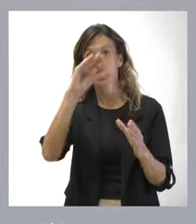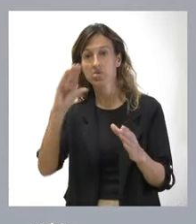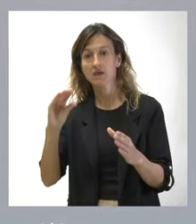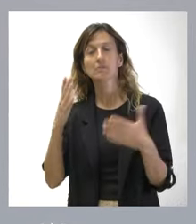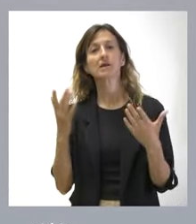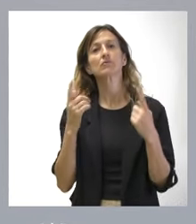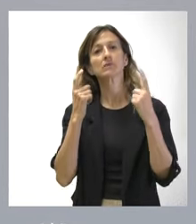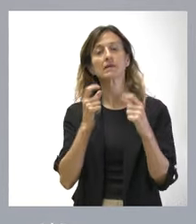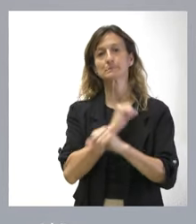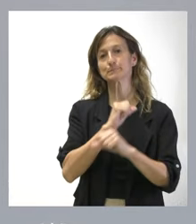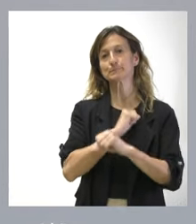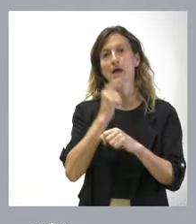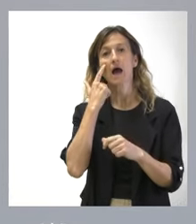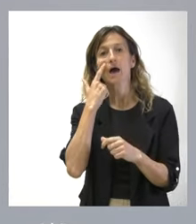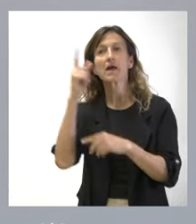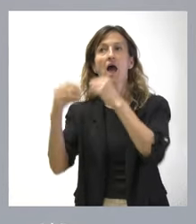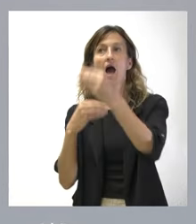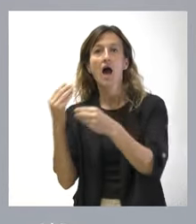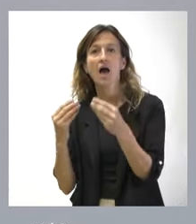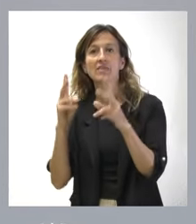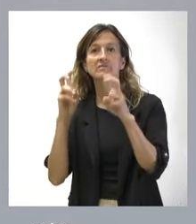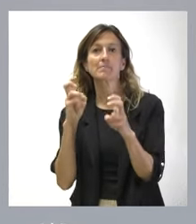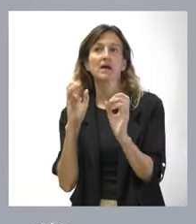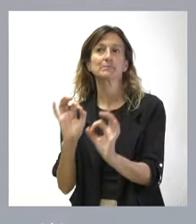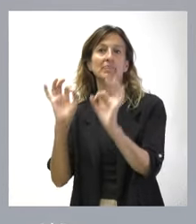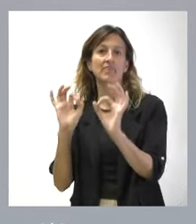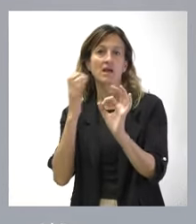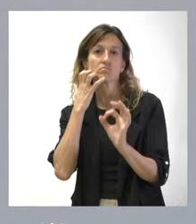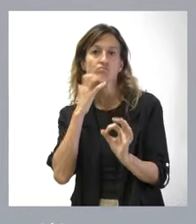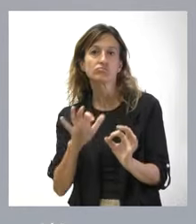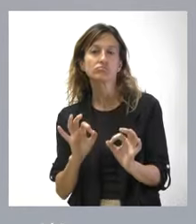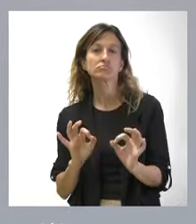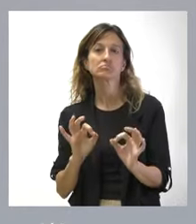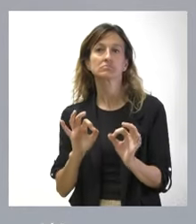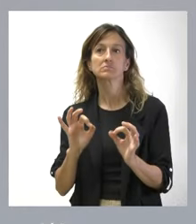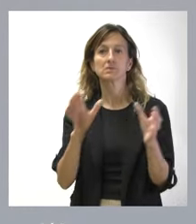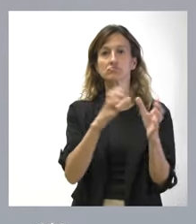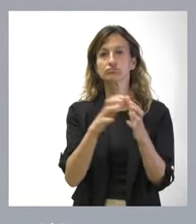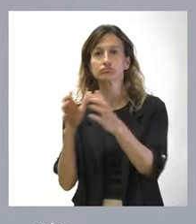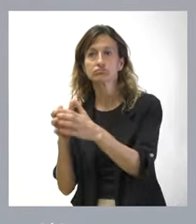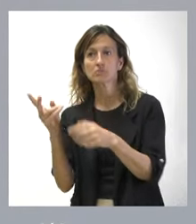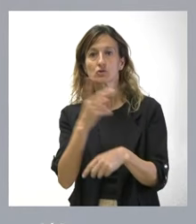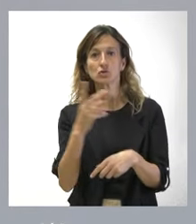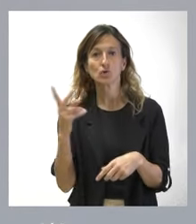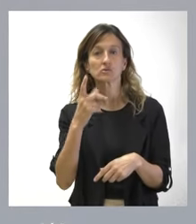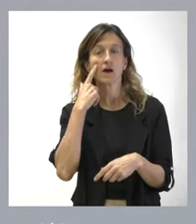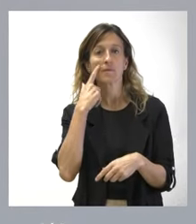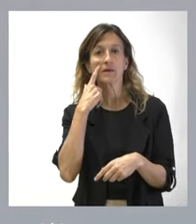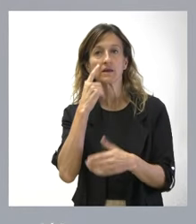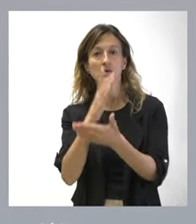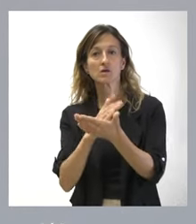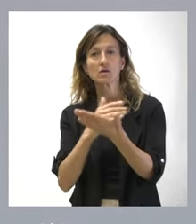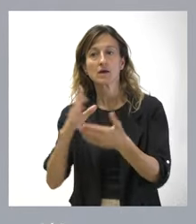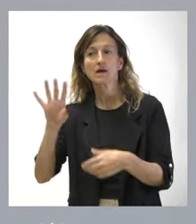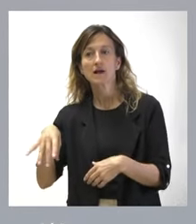estaremos muy expectantes a ver qué se hace con carácter singular, excepcional, bilateral, para una única comunidad autónoma,